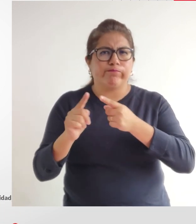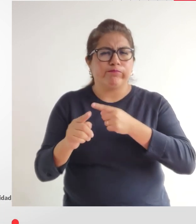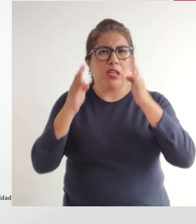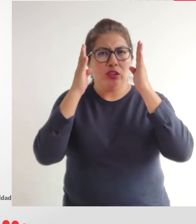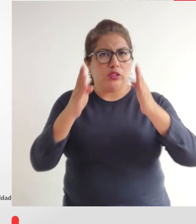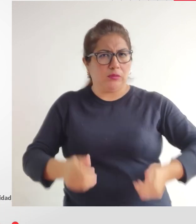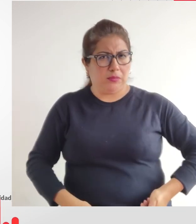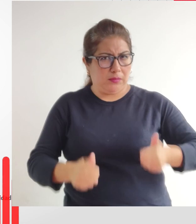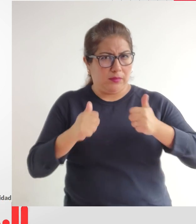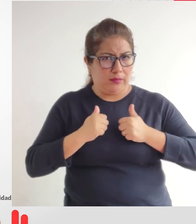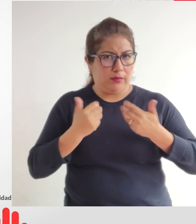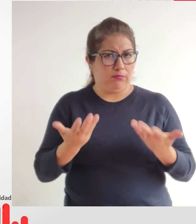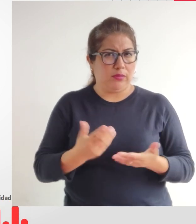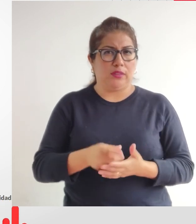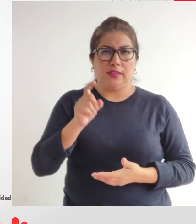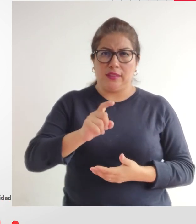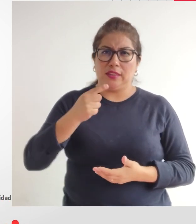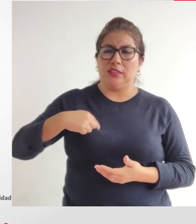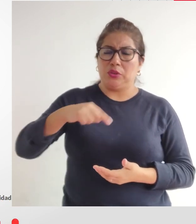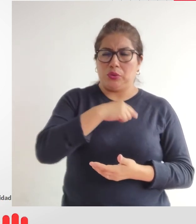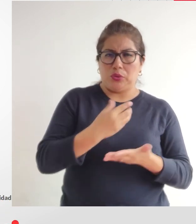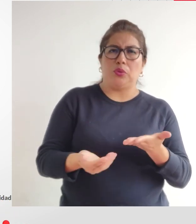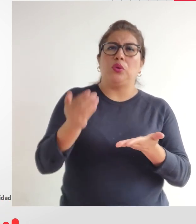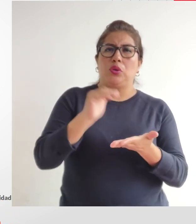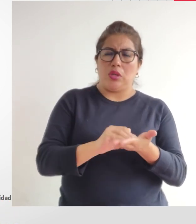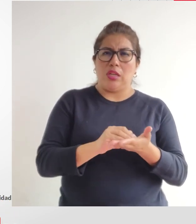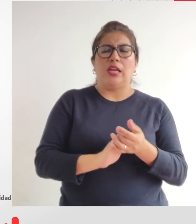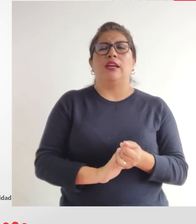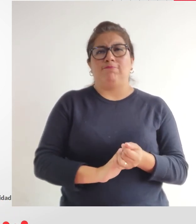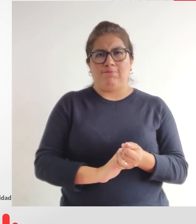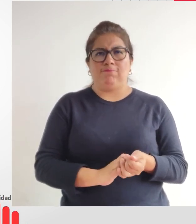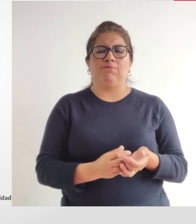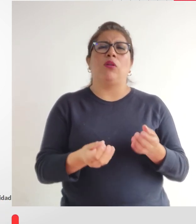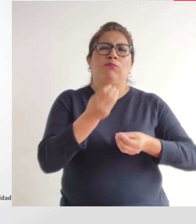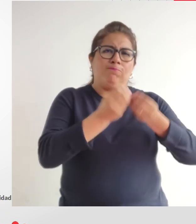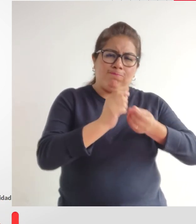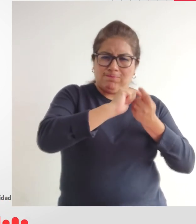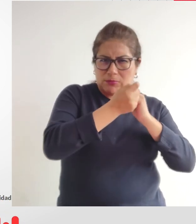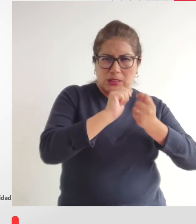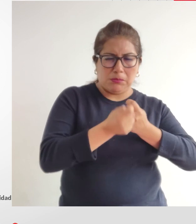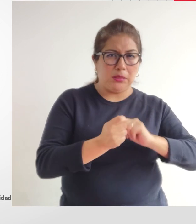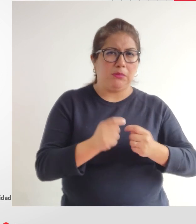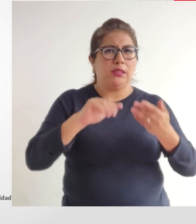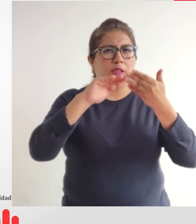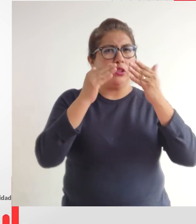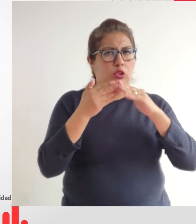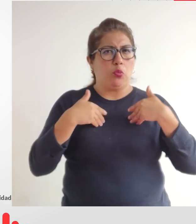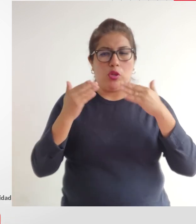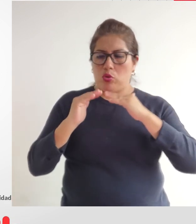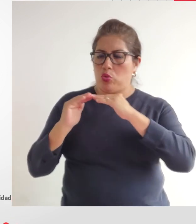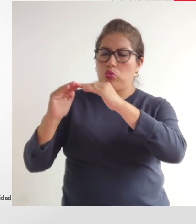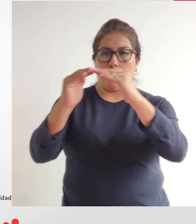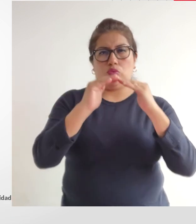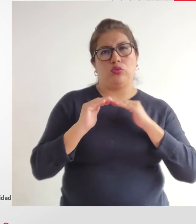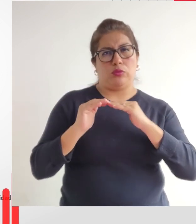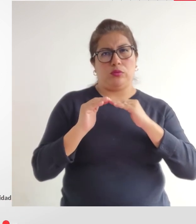discapacidad es porque debemos todos reconstruir nuestra sociedad para hacerla más justa más